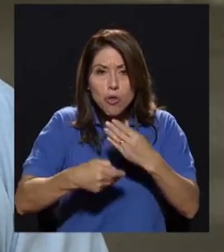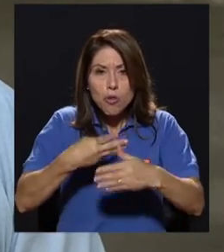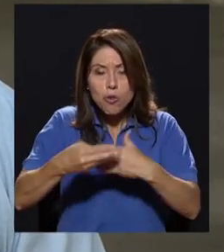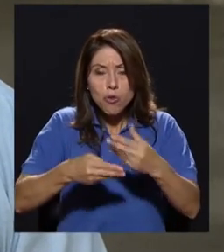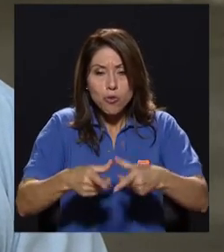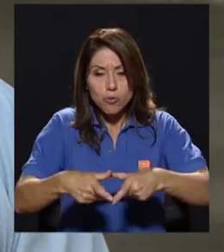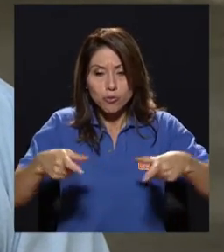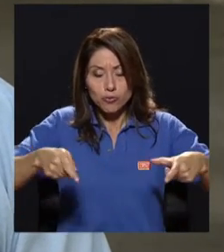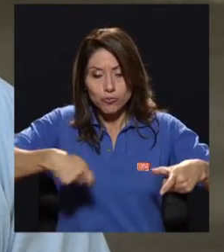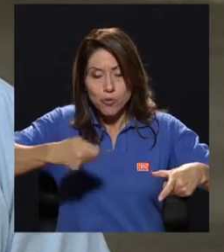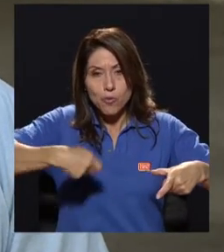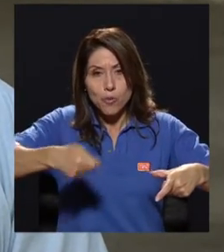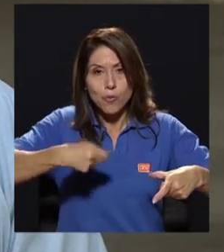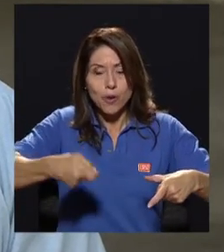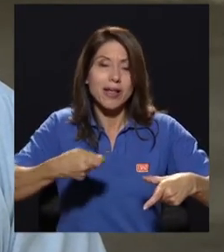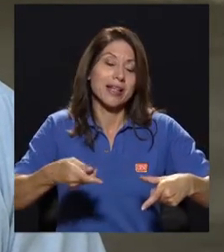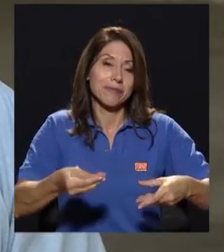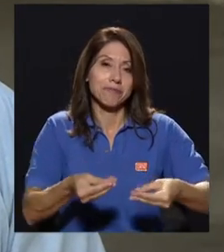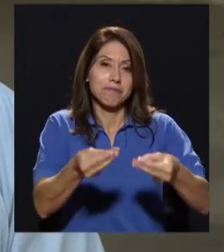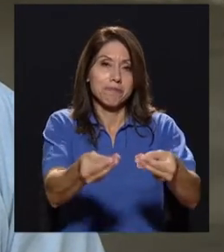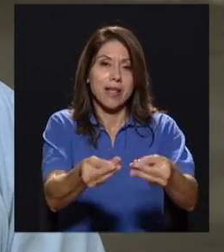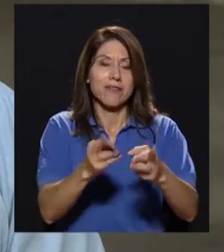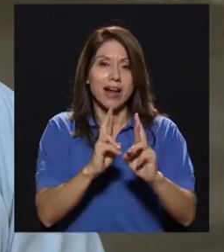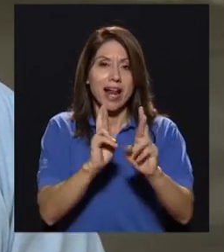ponerlos en el sartén y regalárselos a la gente.